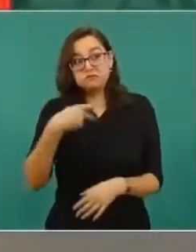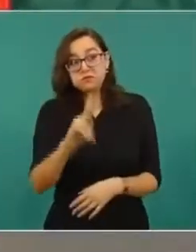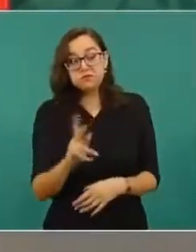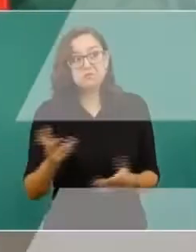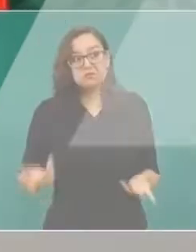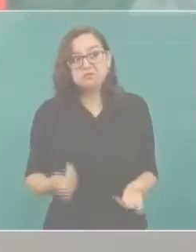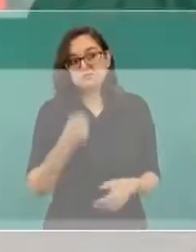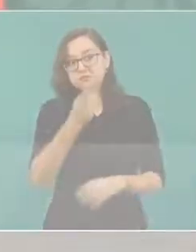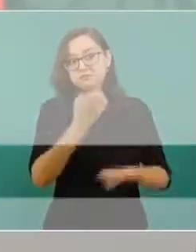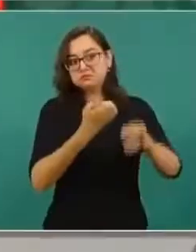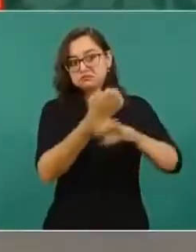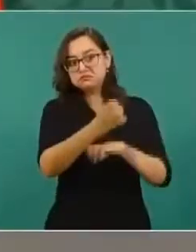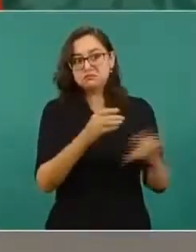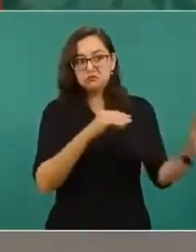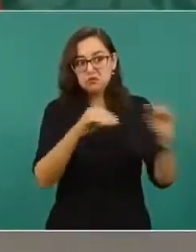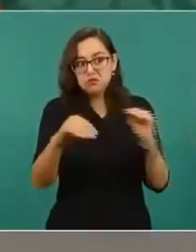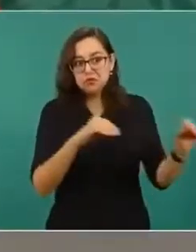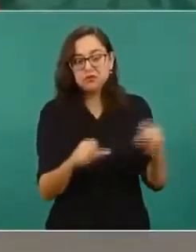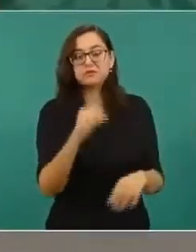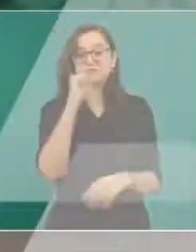resultado.